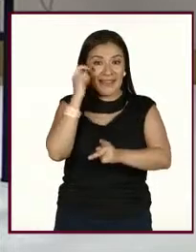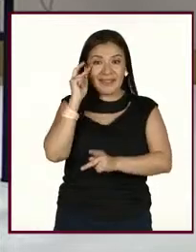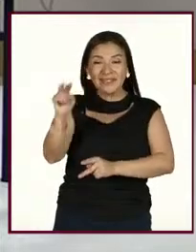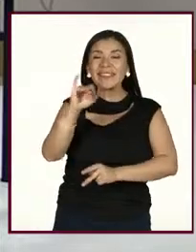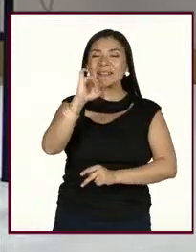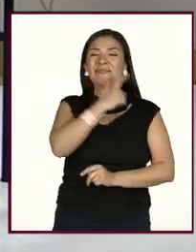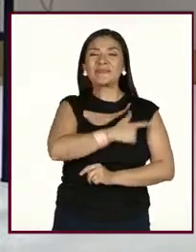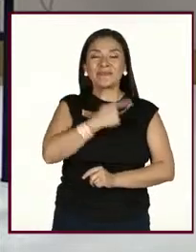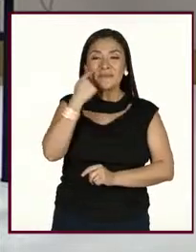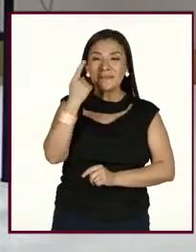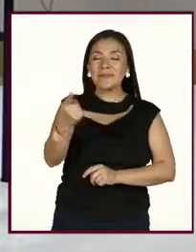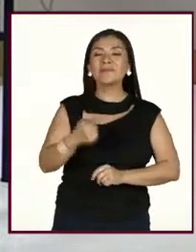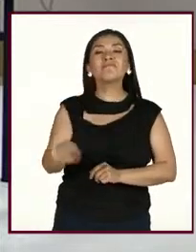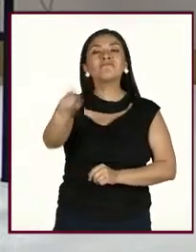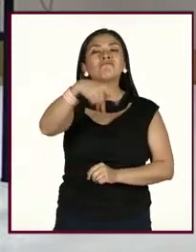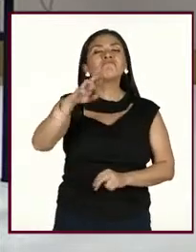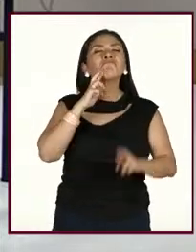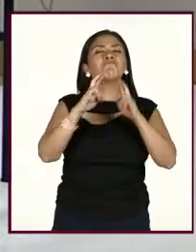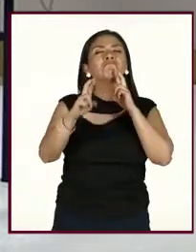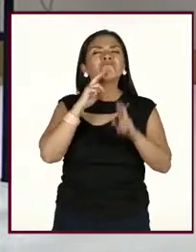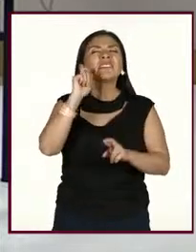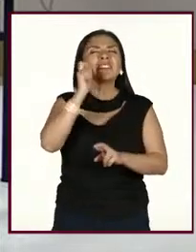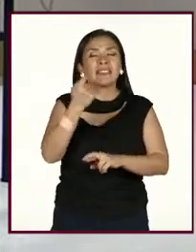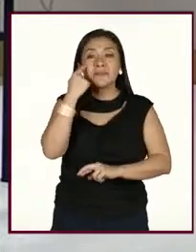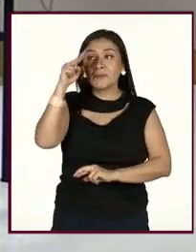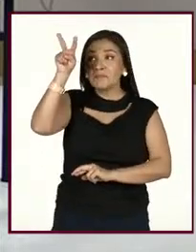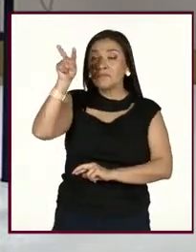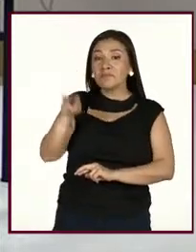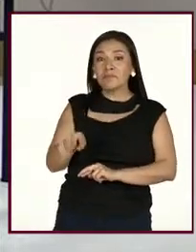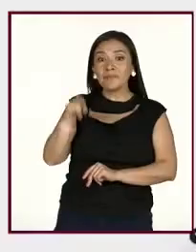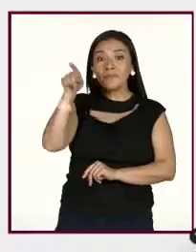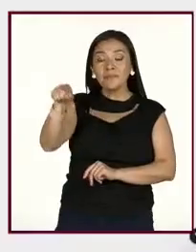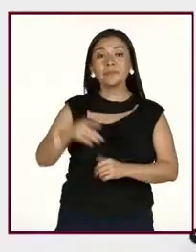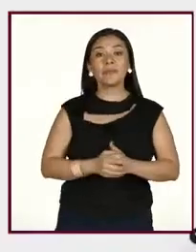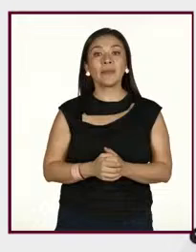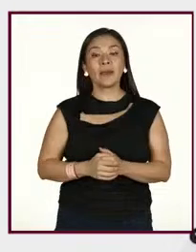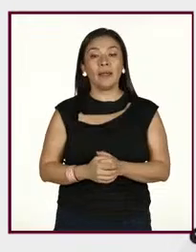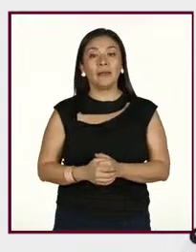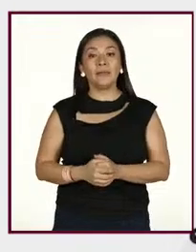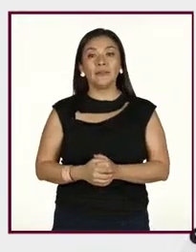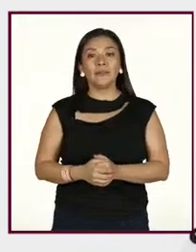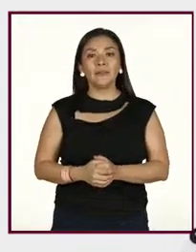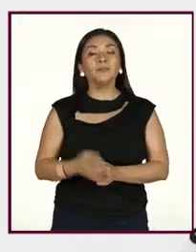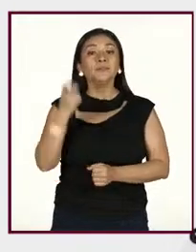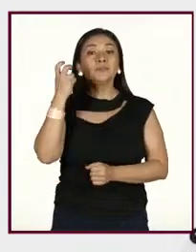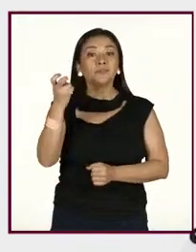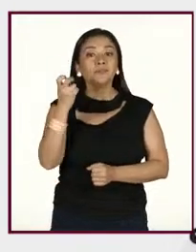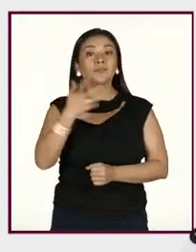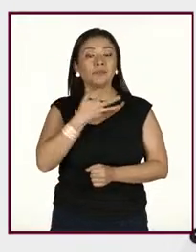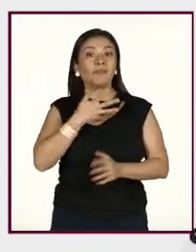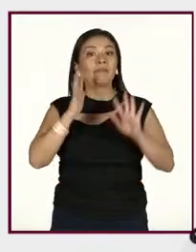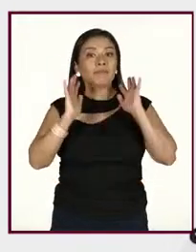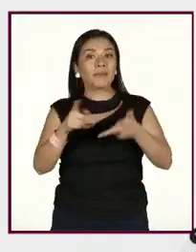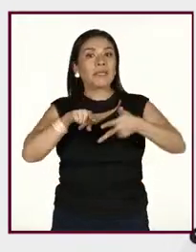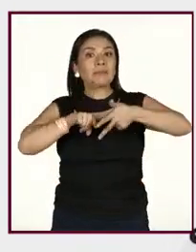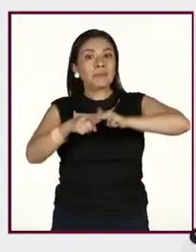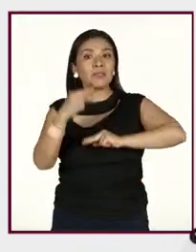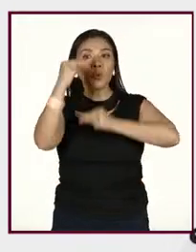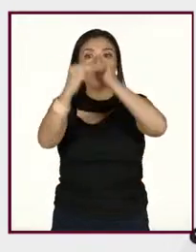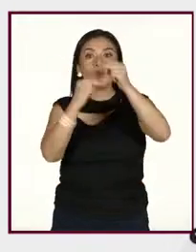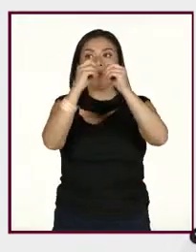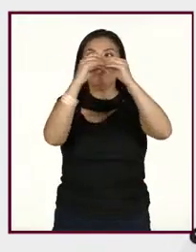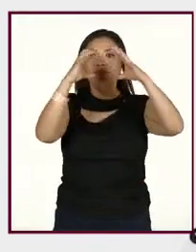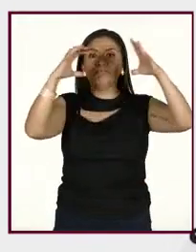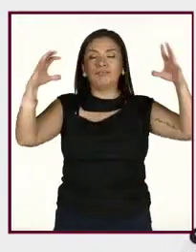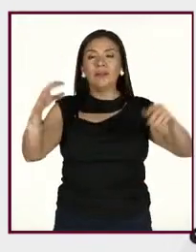vamos a ver. Vamos a revisar lo que ustedes ya nos hicieron llegar y comenzaremos con esto. Aquí tengo ya la nube de